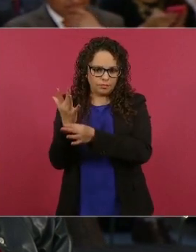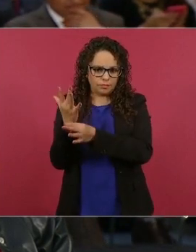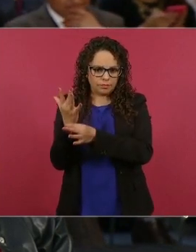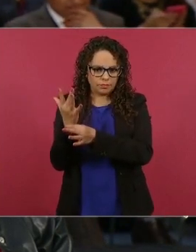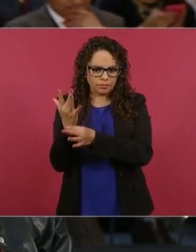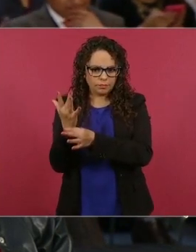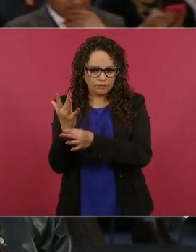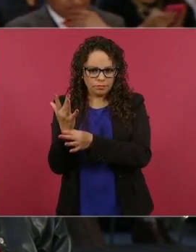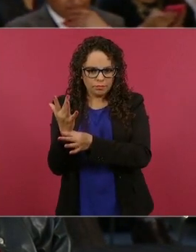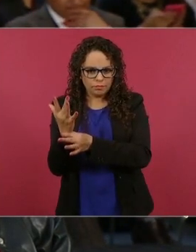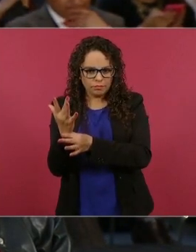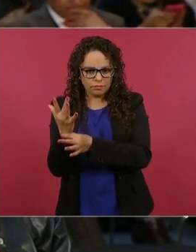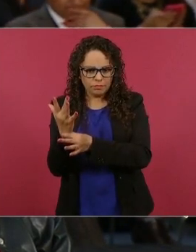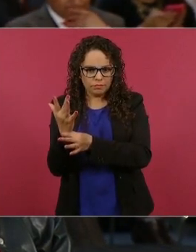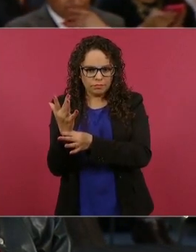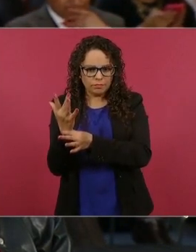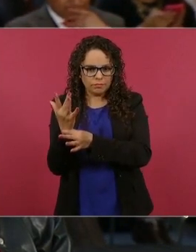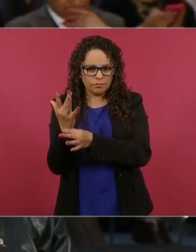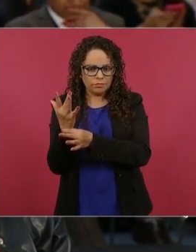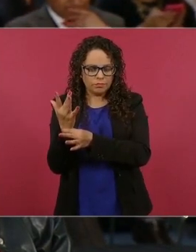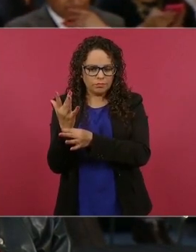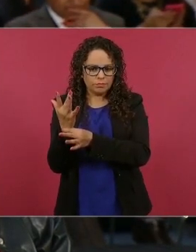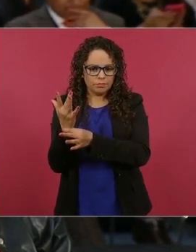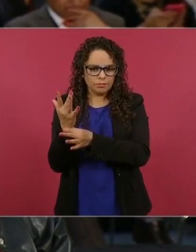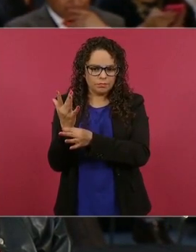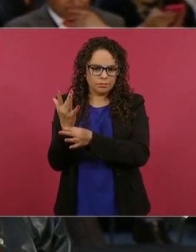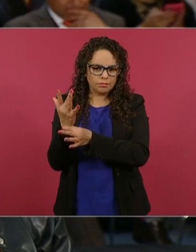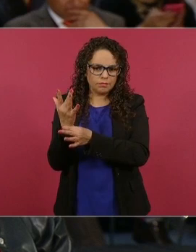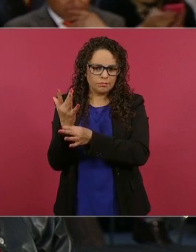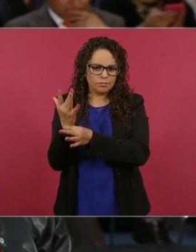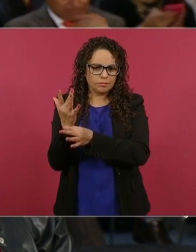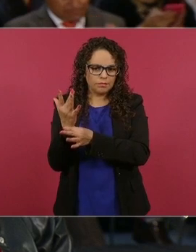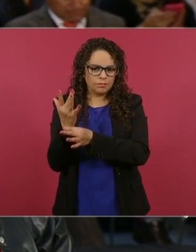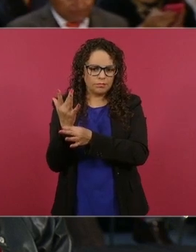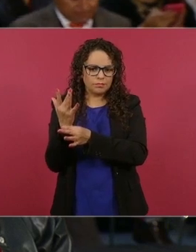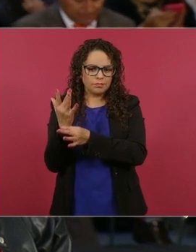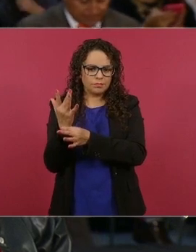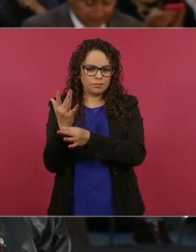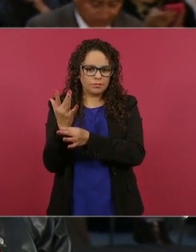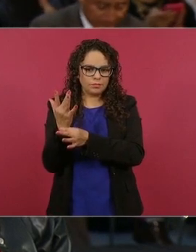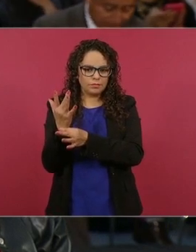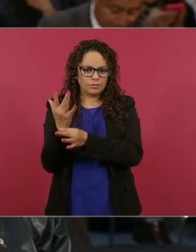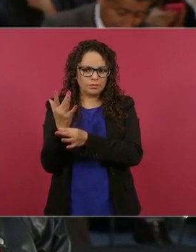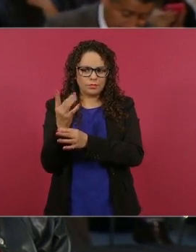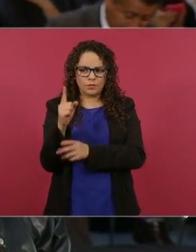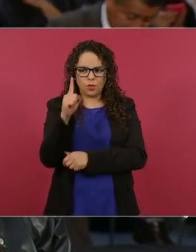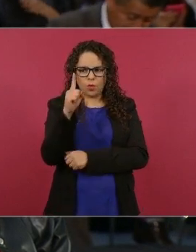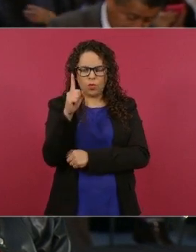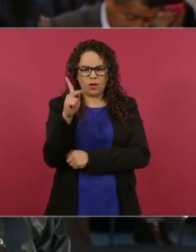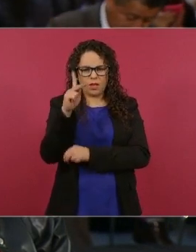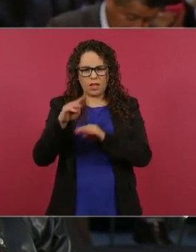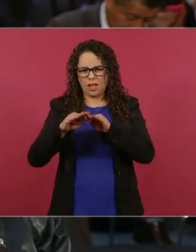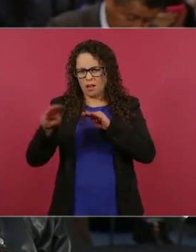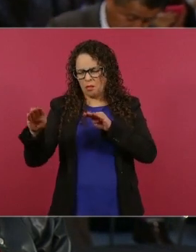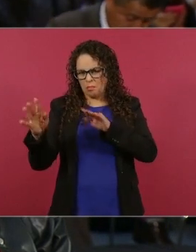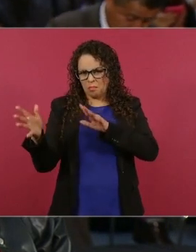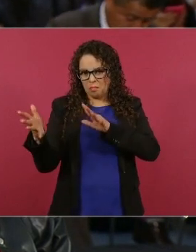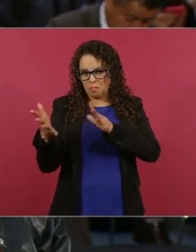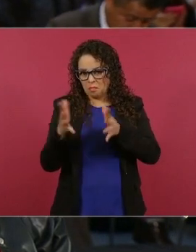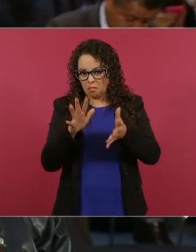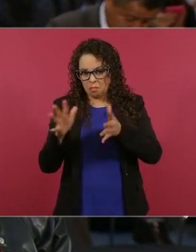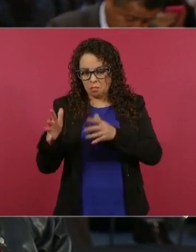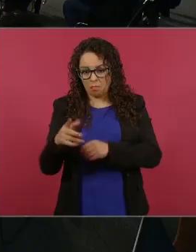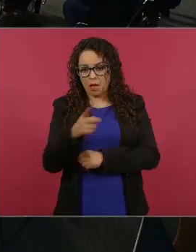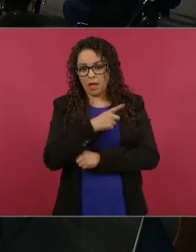algo así como no sé varios kilómetros y cacho creo es y evitar el